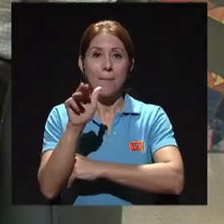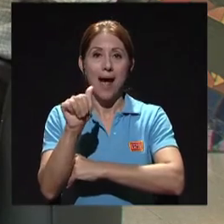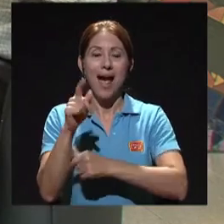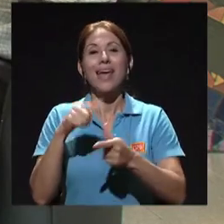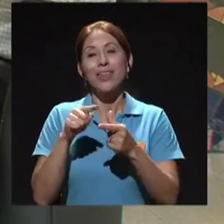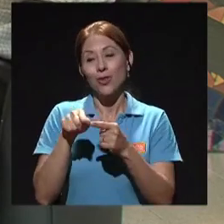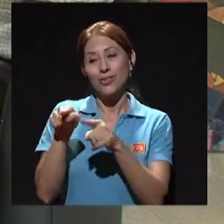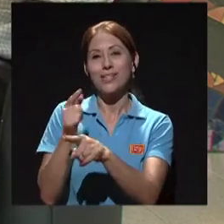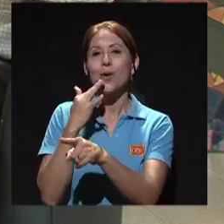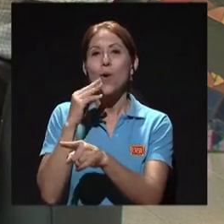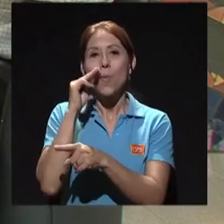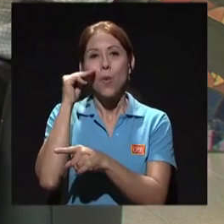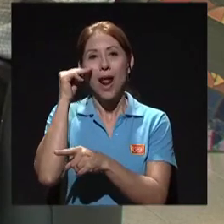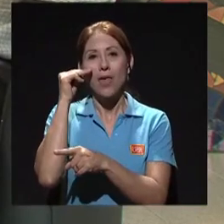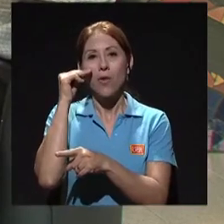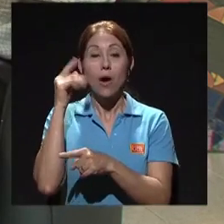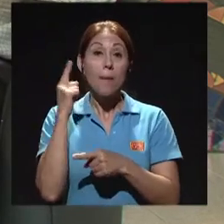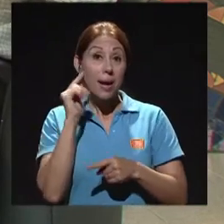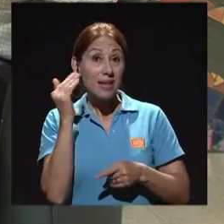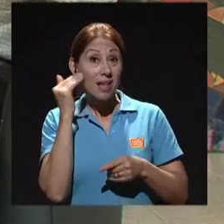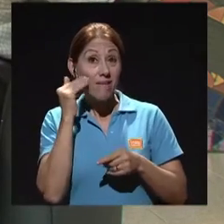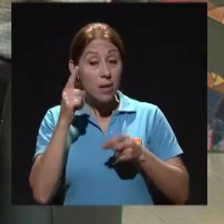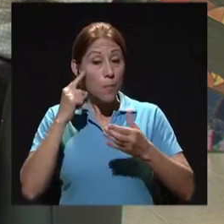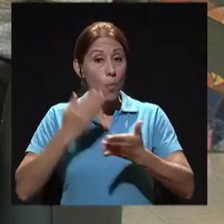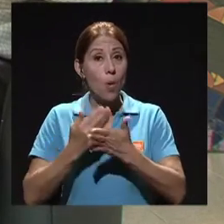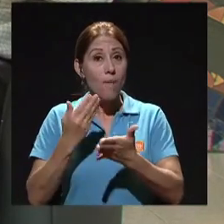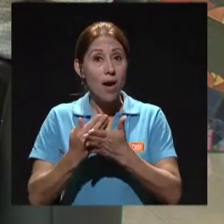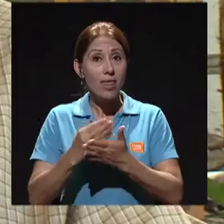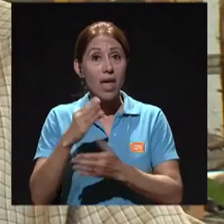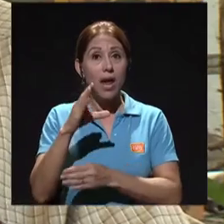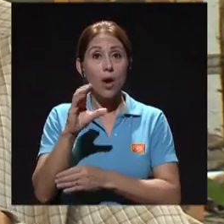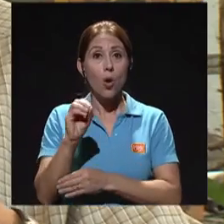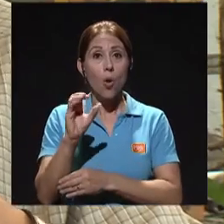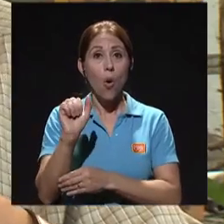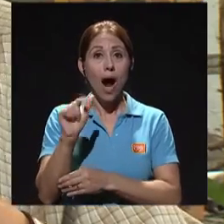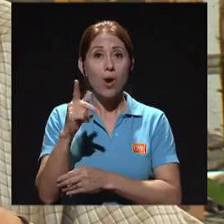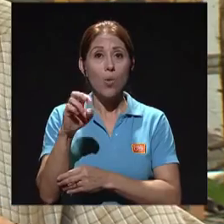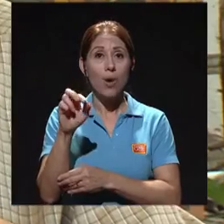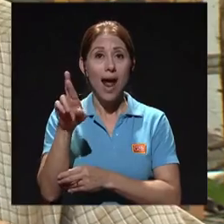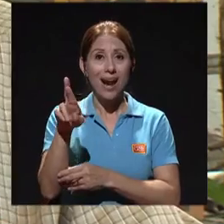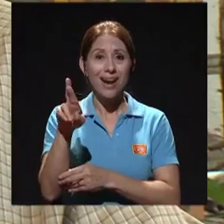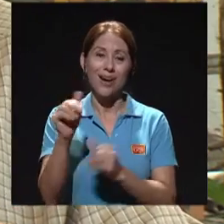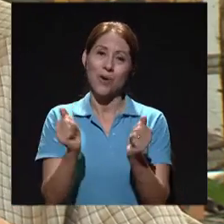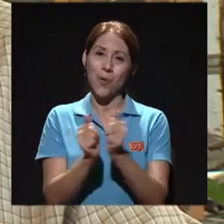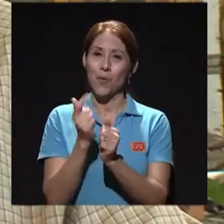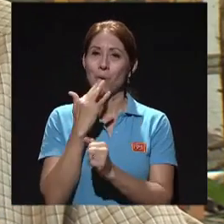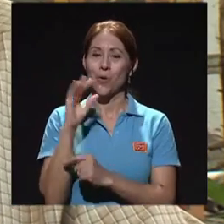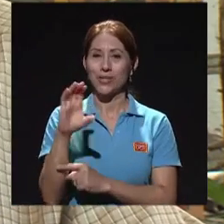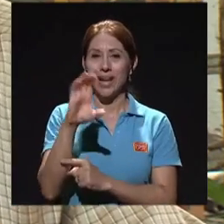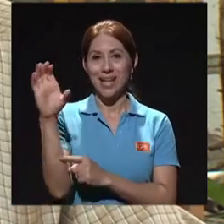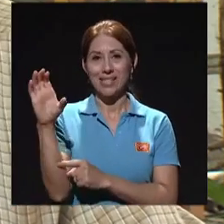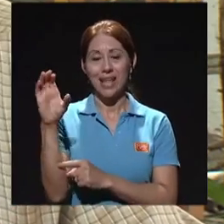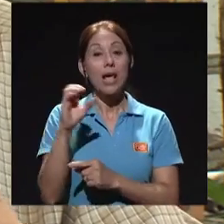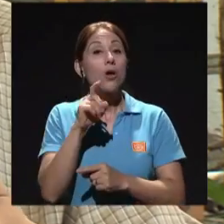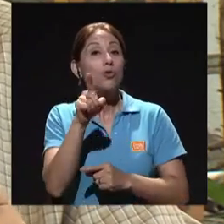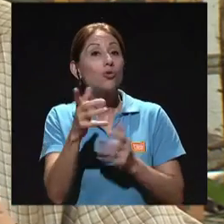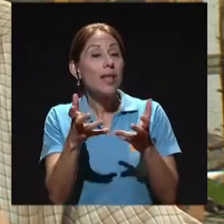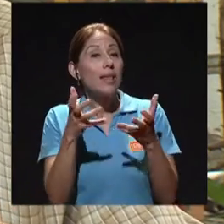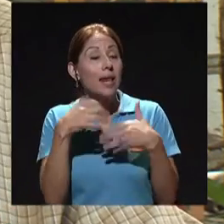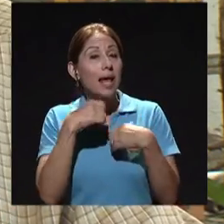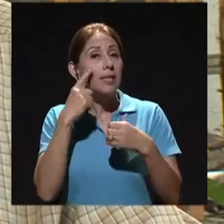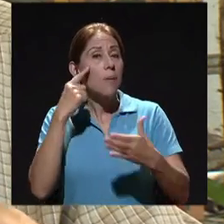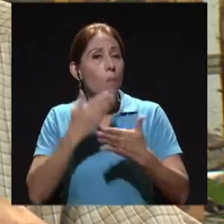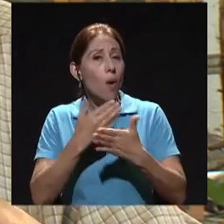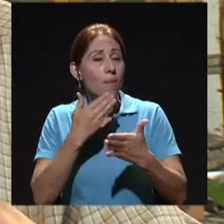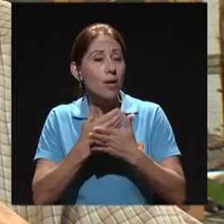lo que se llaman pruebas de coagulación, se toma con el de tapón celeste. Y si van a hacerse pruebas, por ejemplo, de hormonas, de